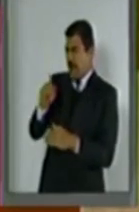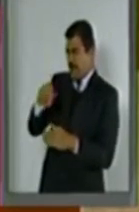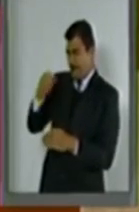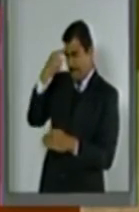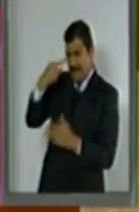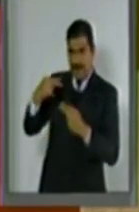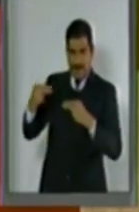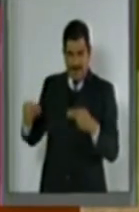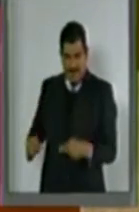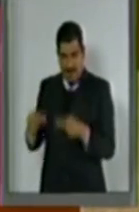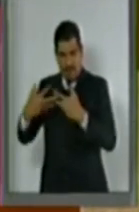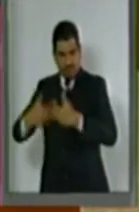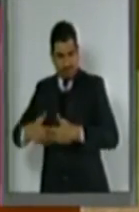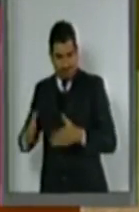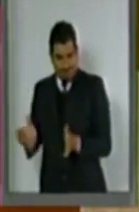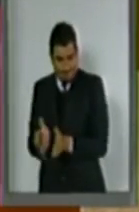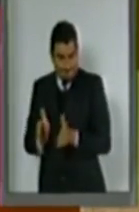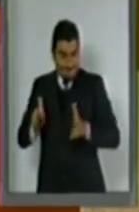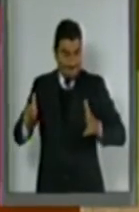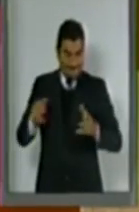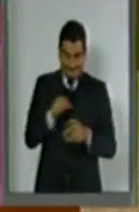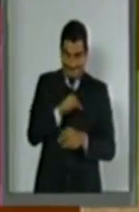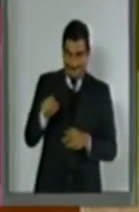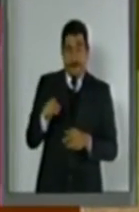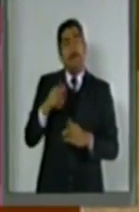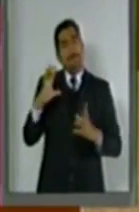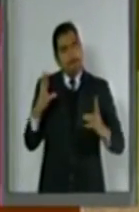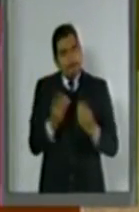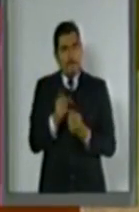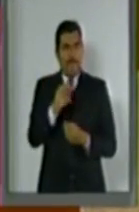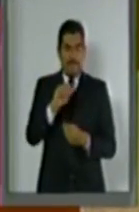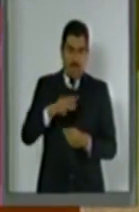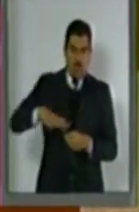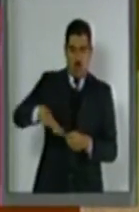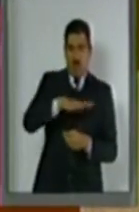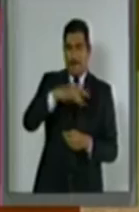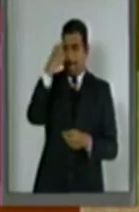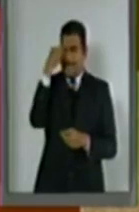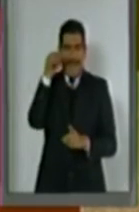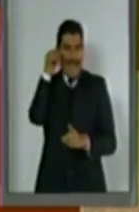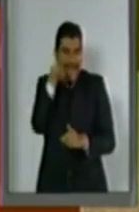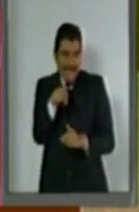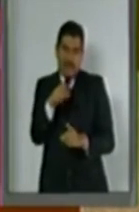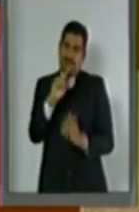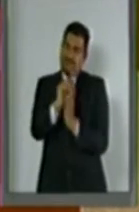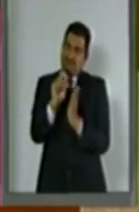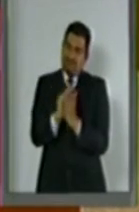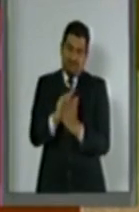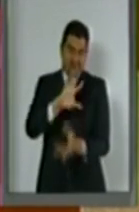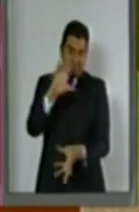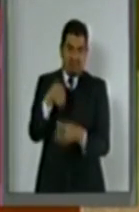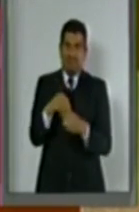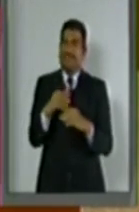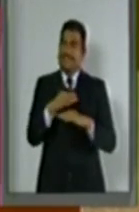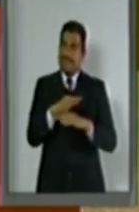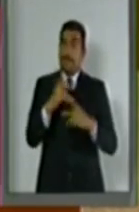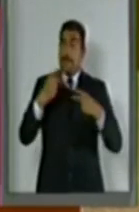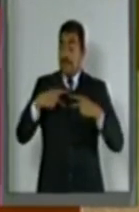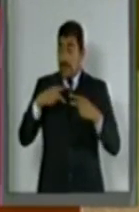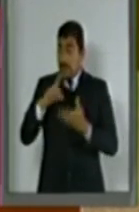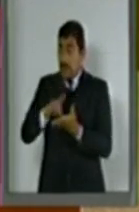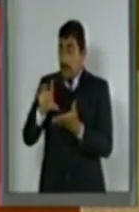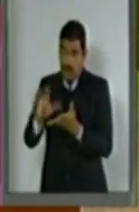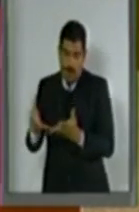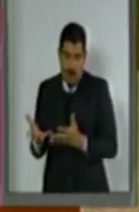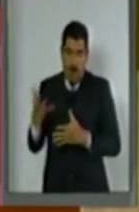de la micro, pequeña y mediana empresa. Se considere como objeto de esta ley la inclusión laboral de personas